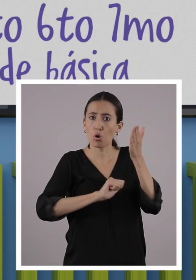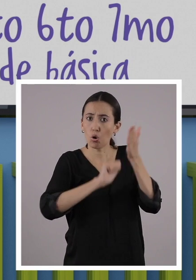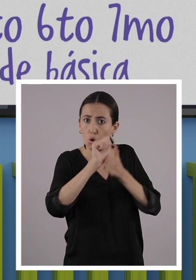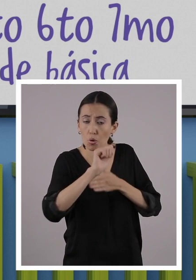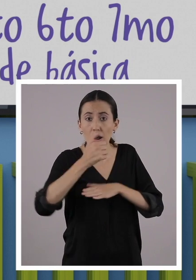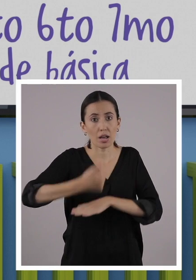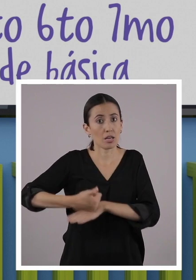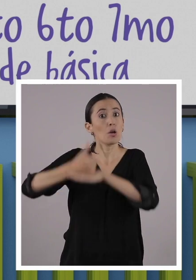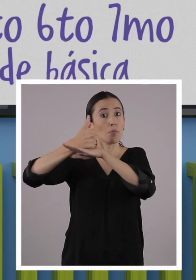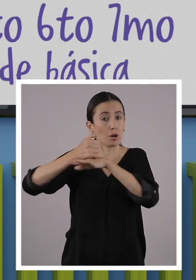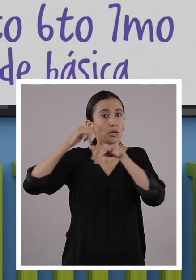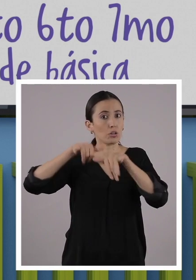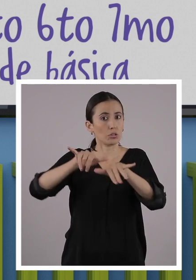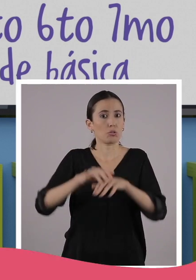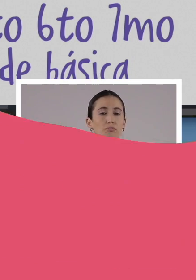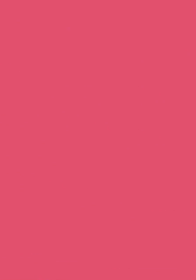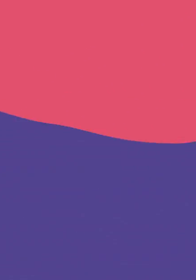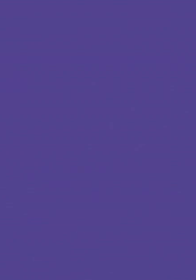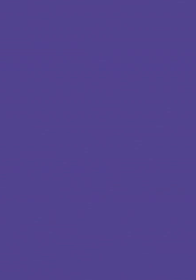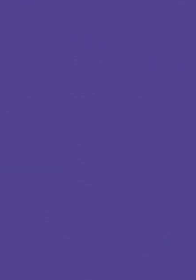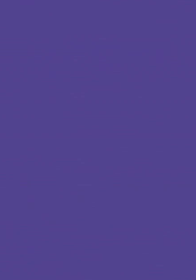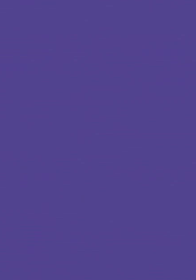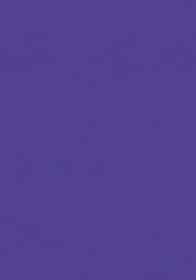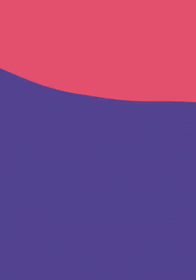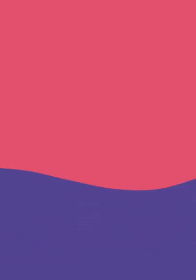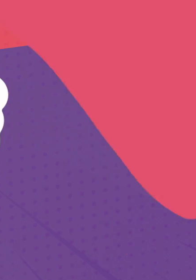la aprobación del COE nacional y cantonal.